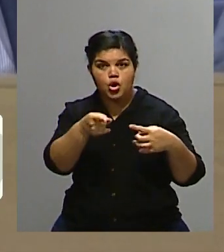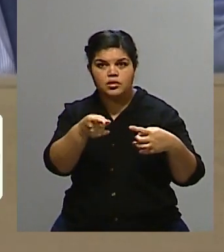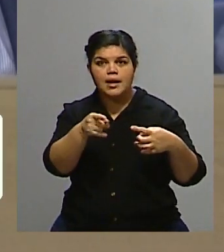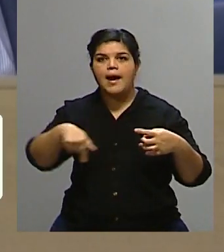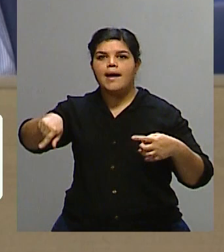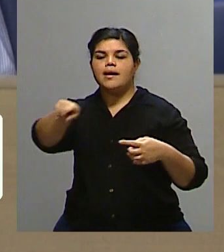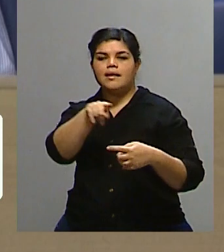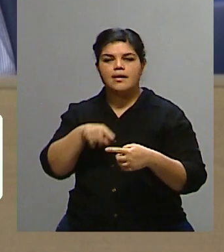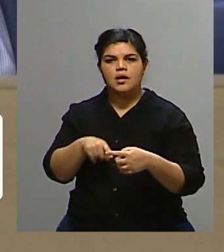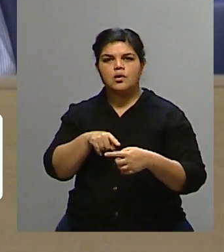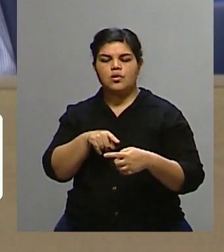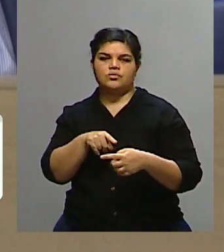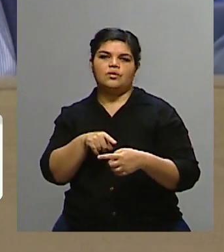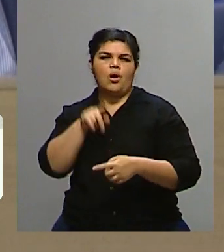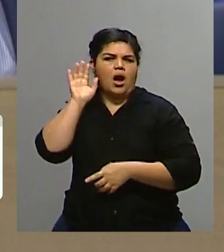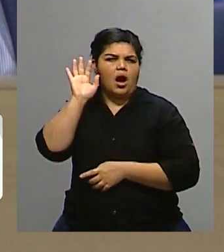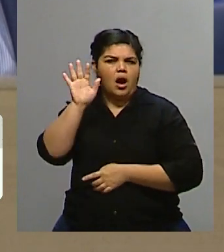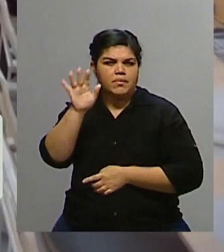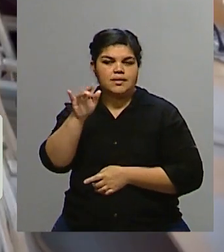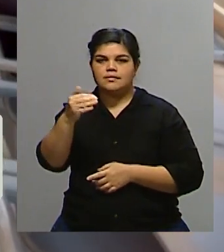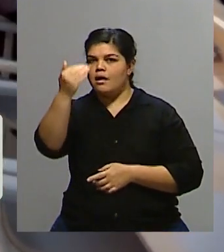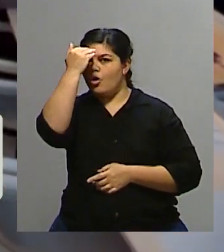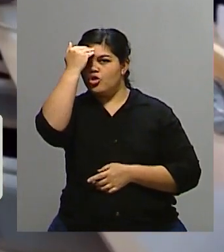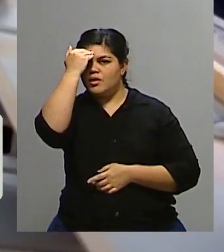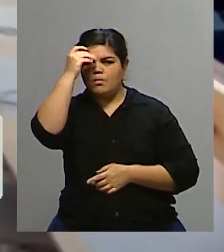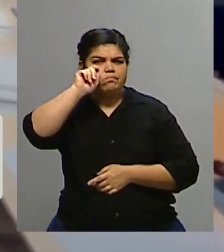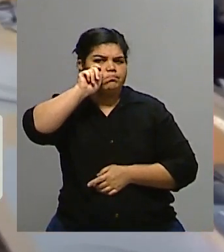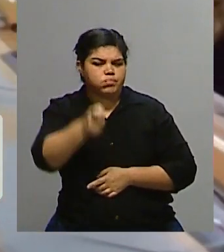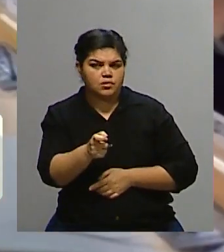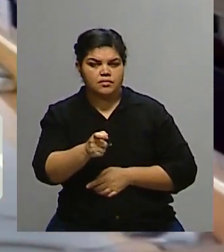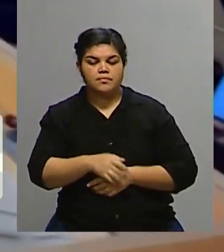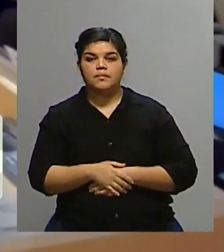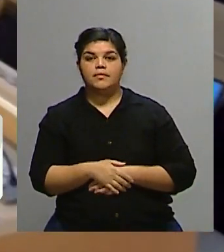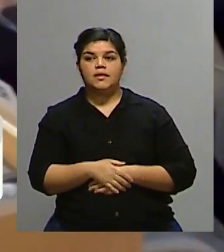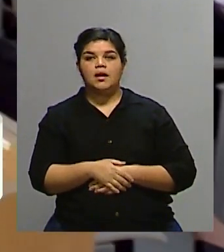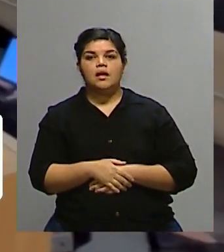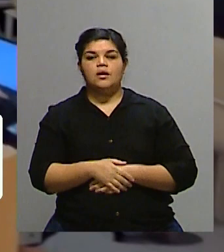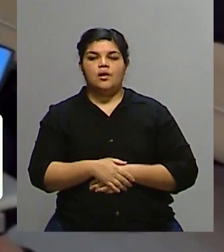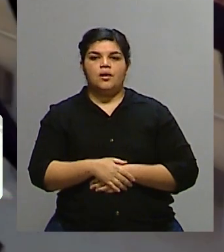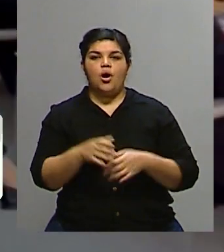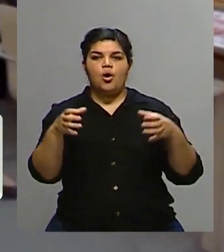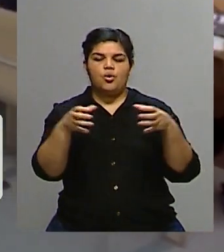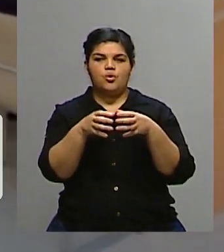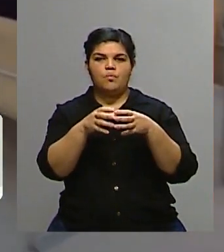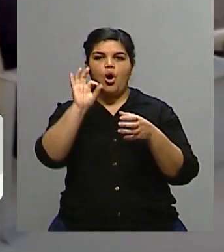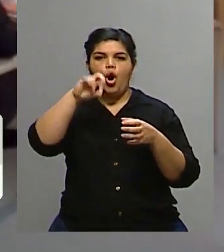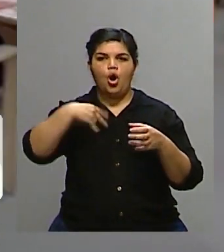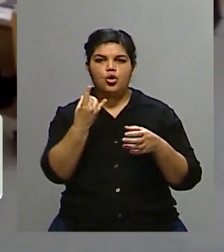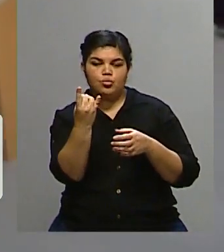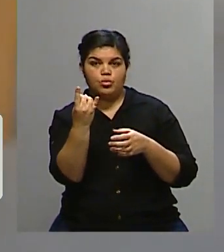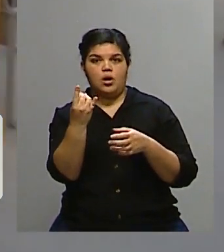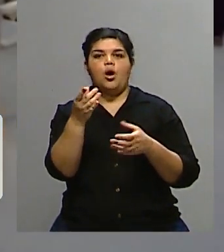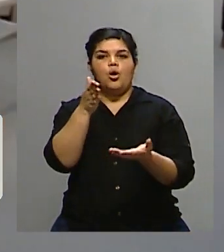fundamentales garantizadas por la Constitución. El máximo organismo de derechos humanos de la ONU ya inició en mayo una